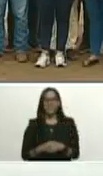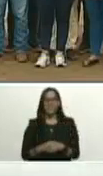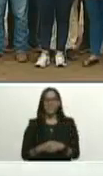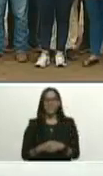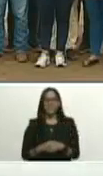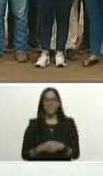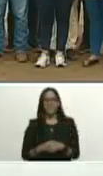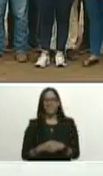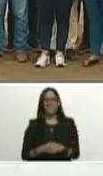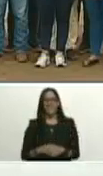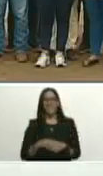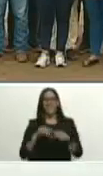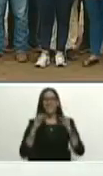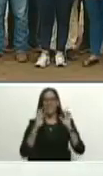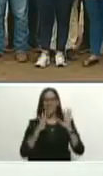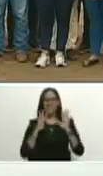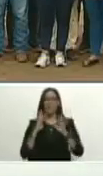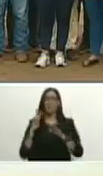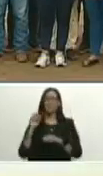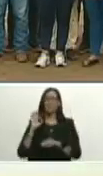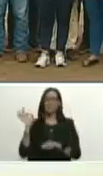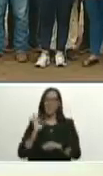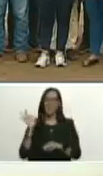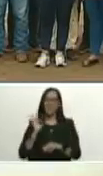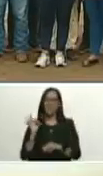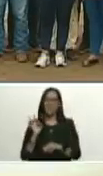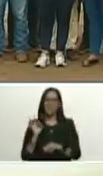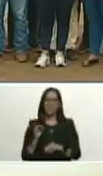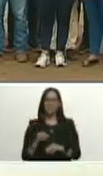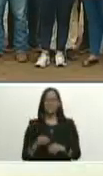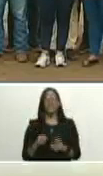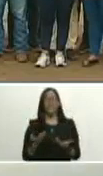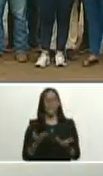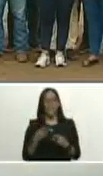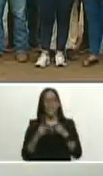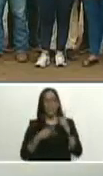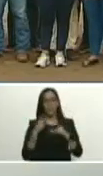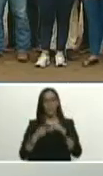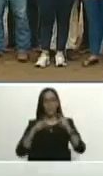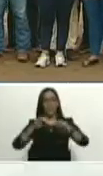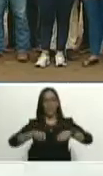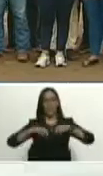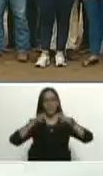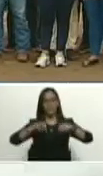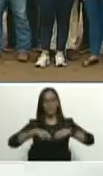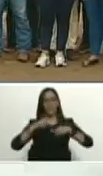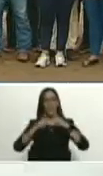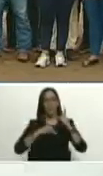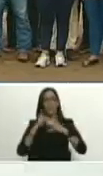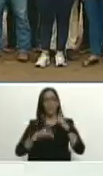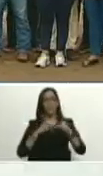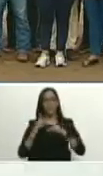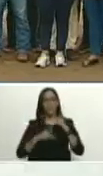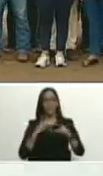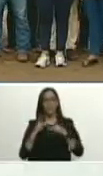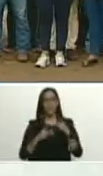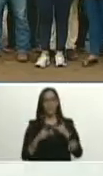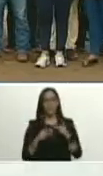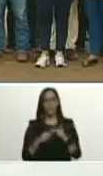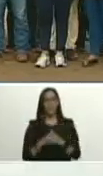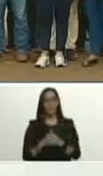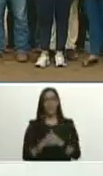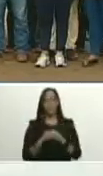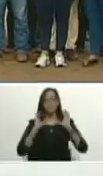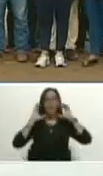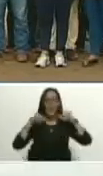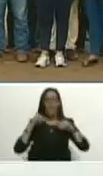quiere decir que en el rubro agrícola en la producción agrícola en rubro maíz y